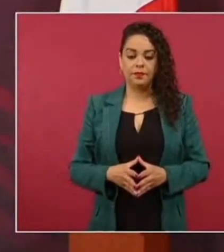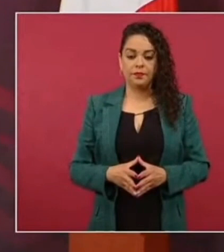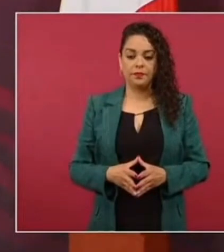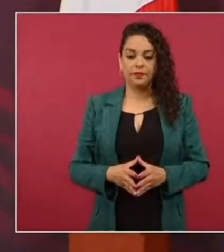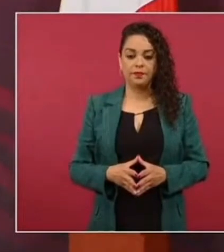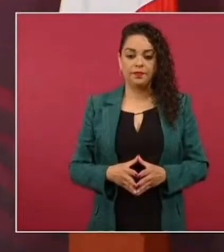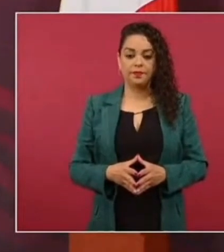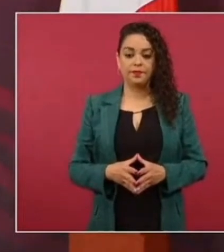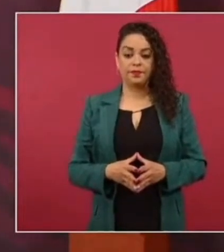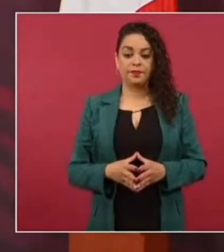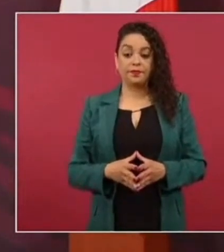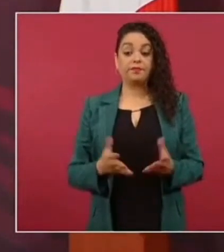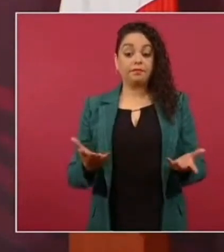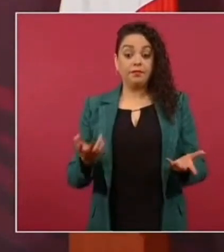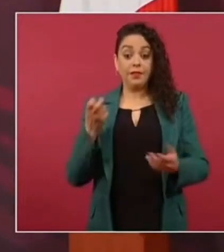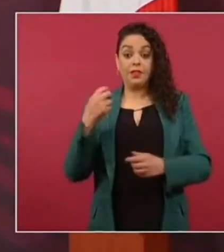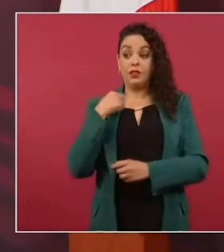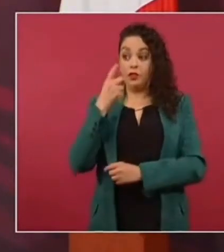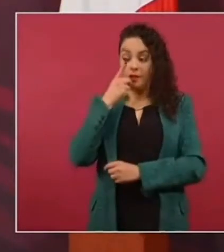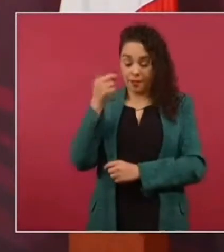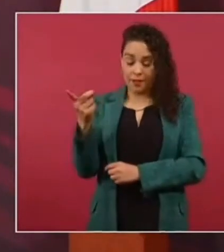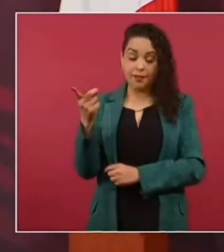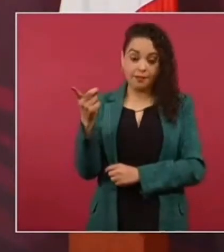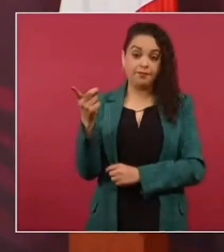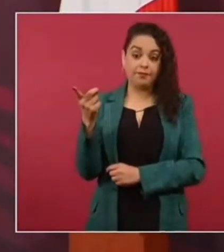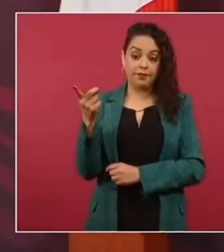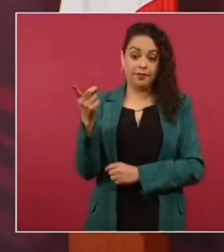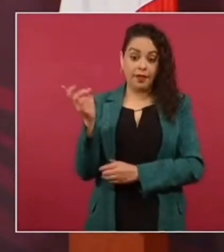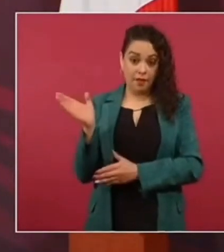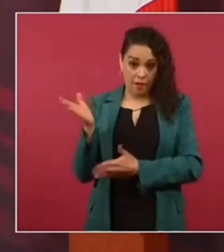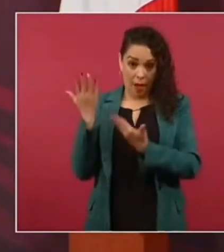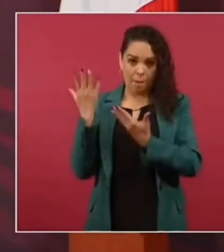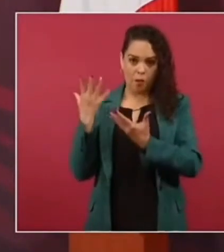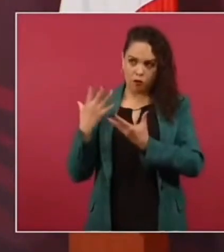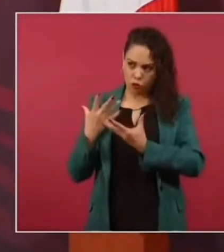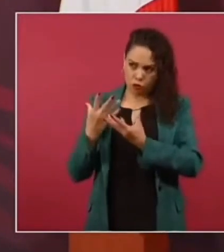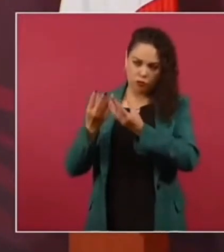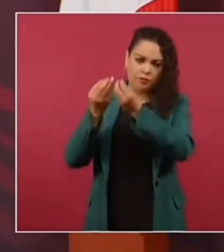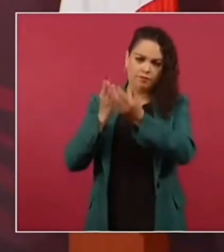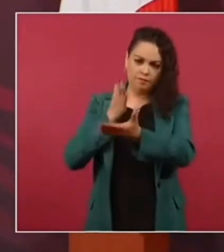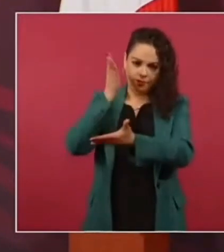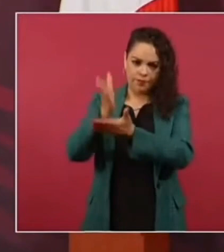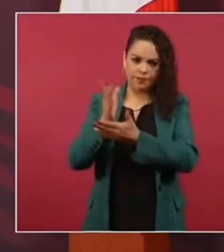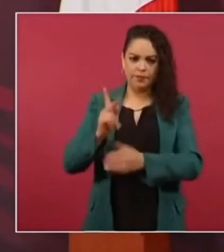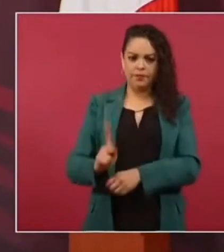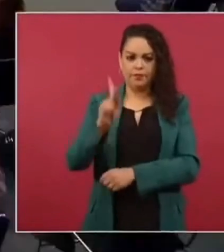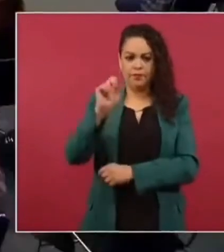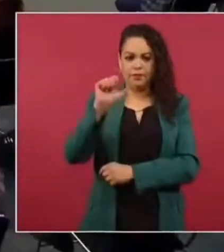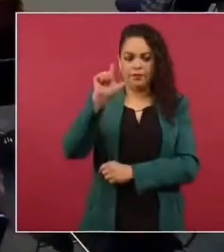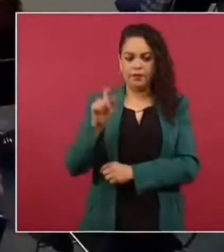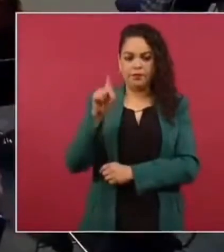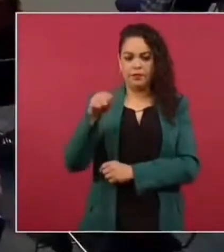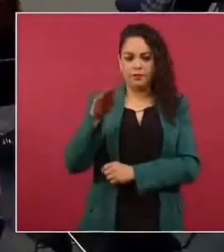le decía vamos a ir a Calakmul ese sí es